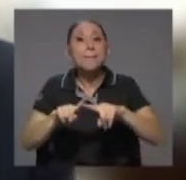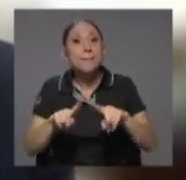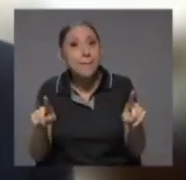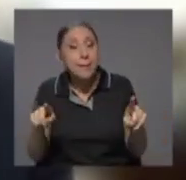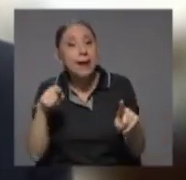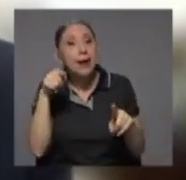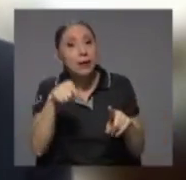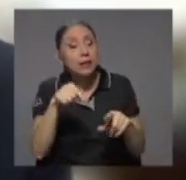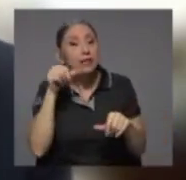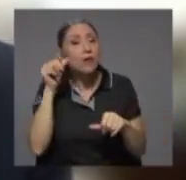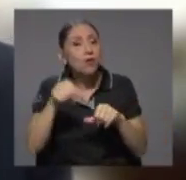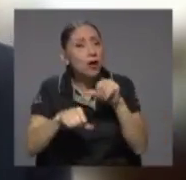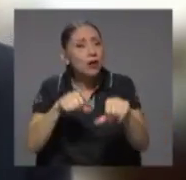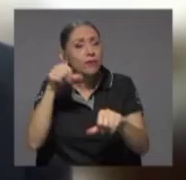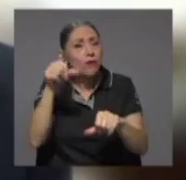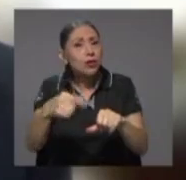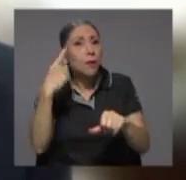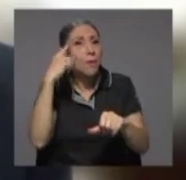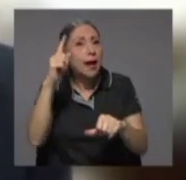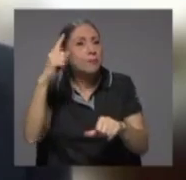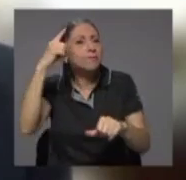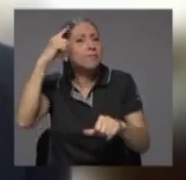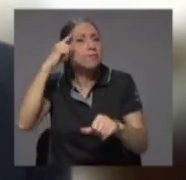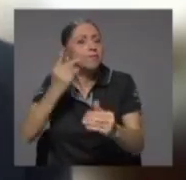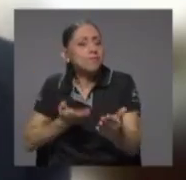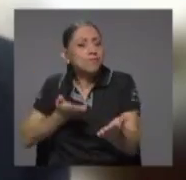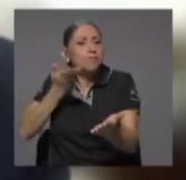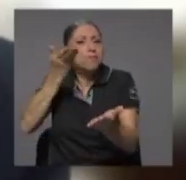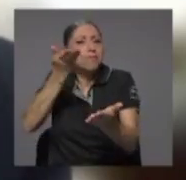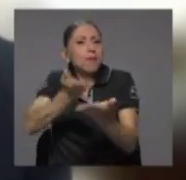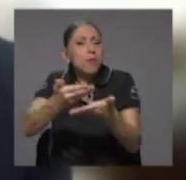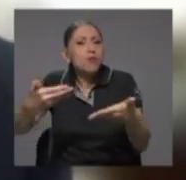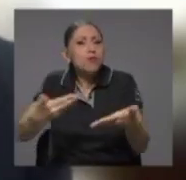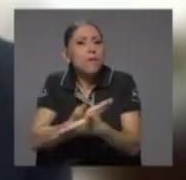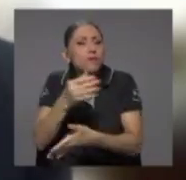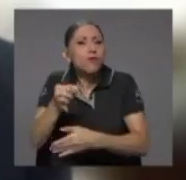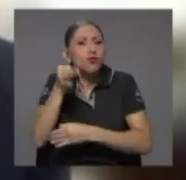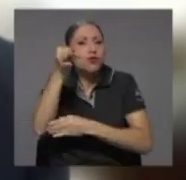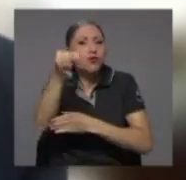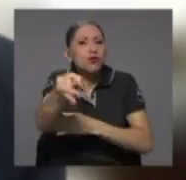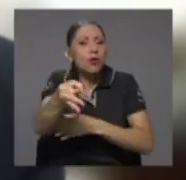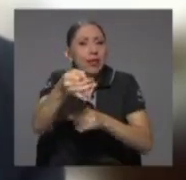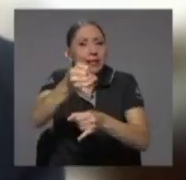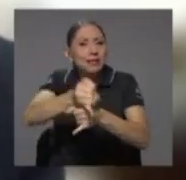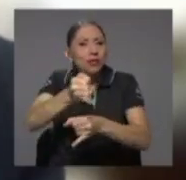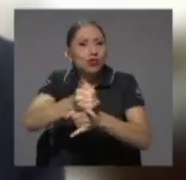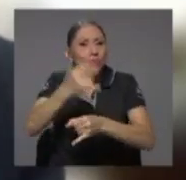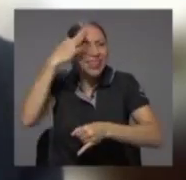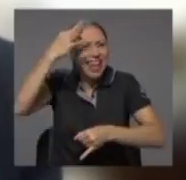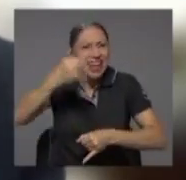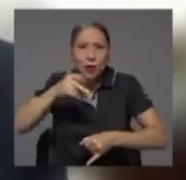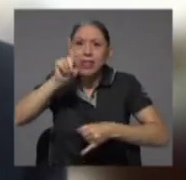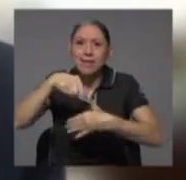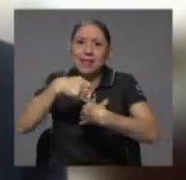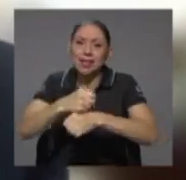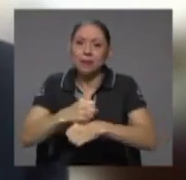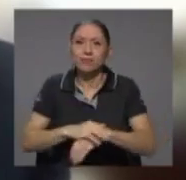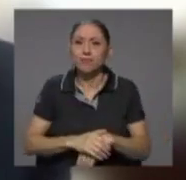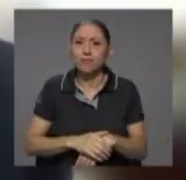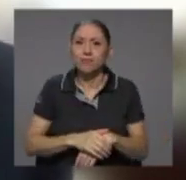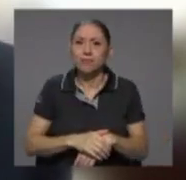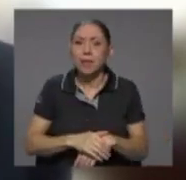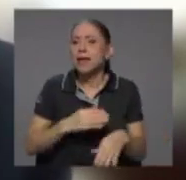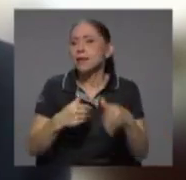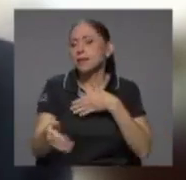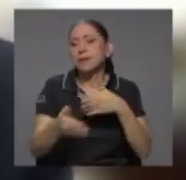esfuerzo para replantear el futuro de la institución que creo que hay que plantearlo y mire independientemente del